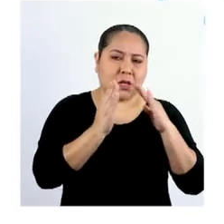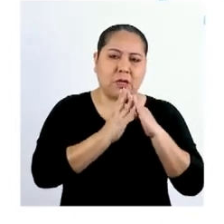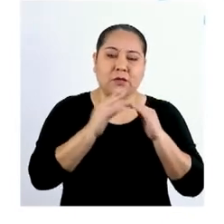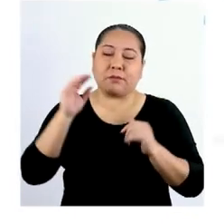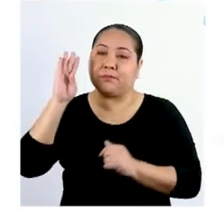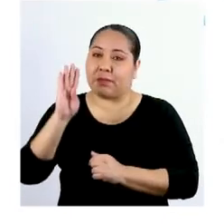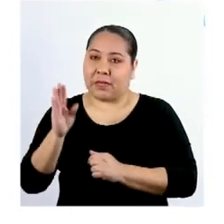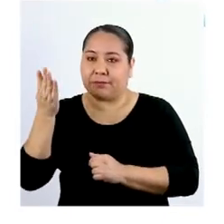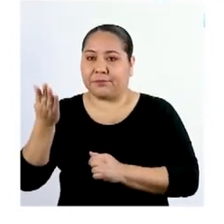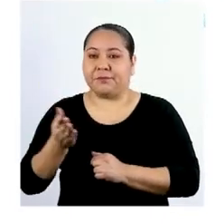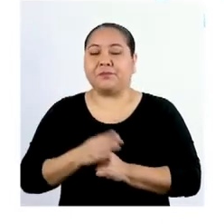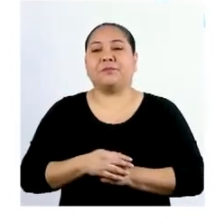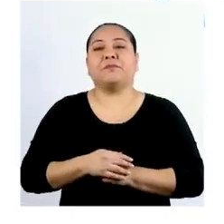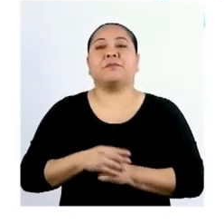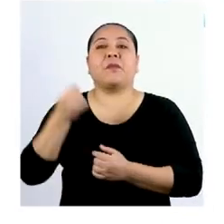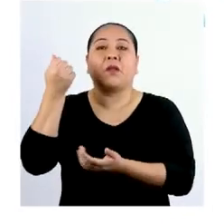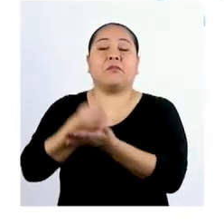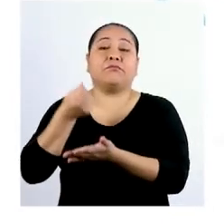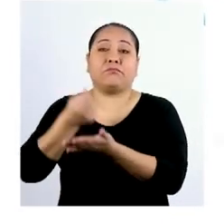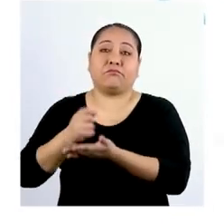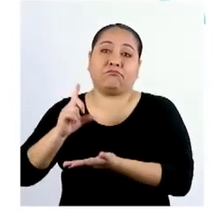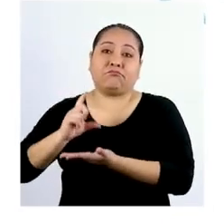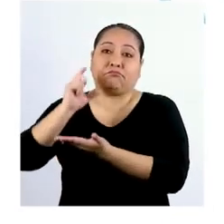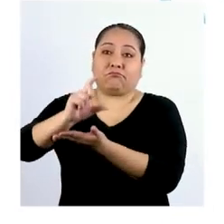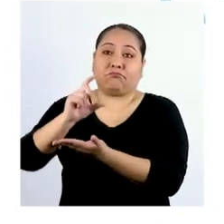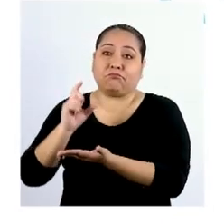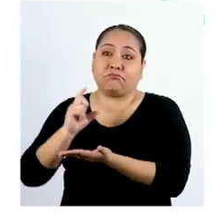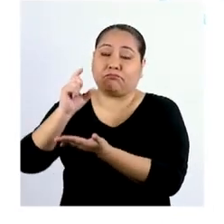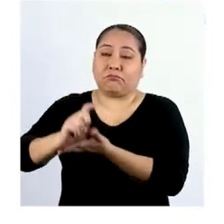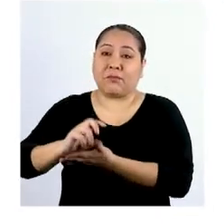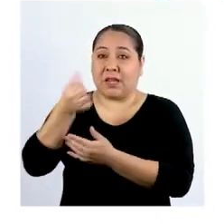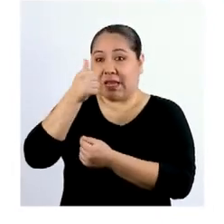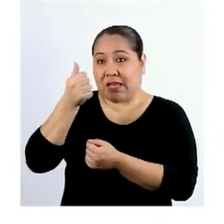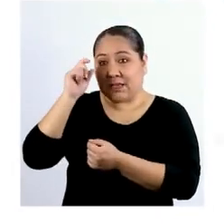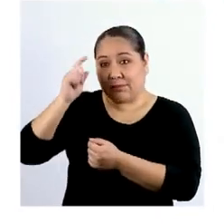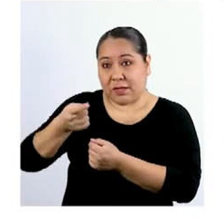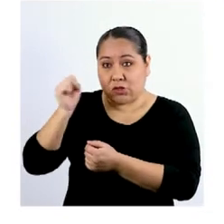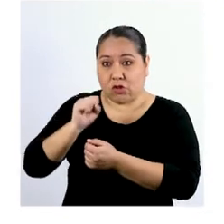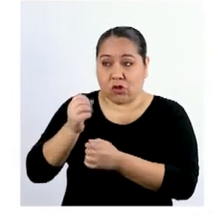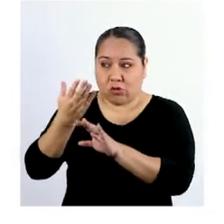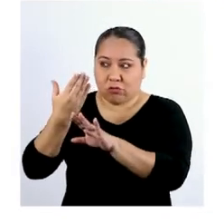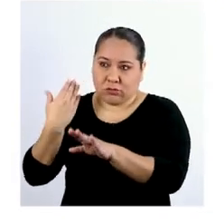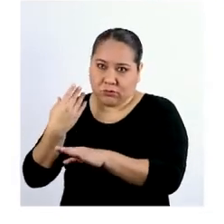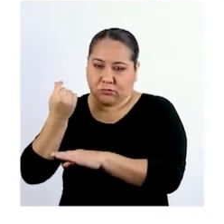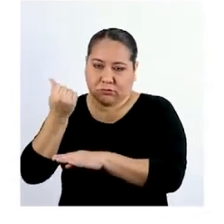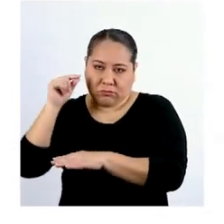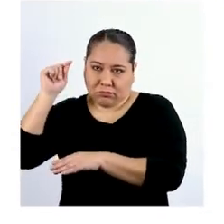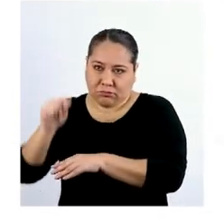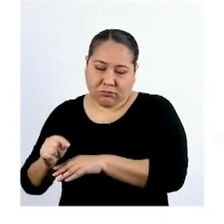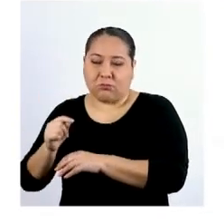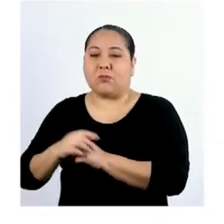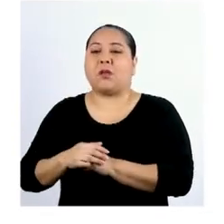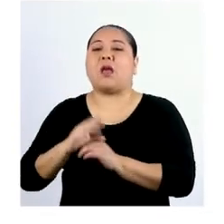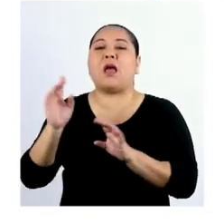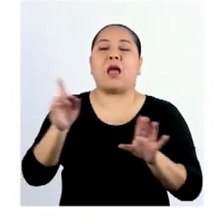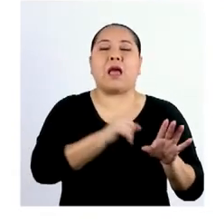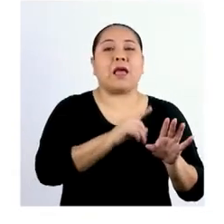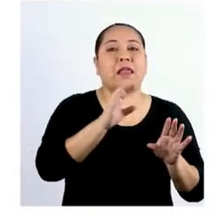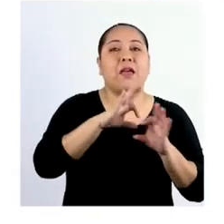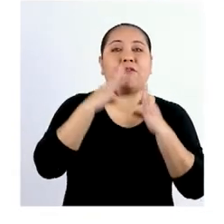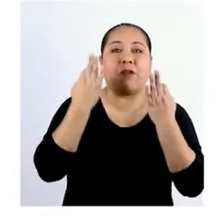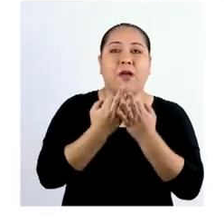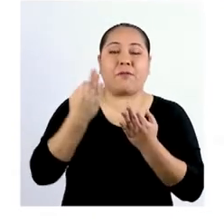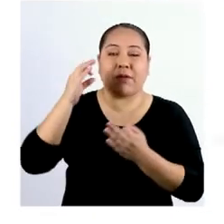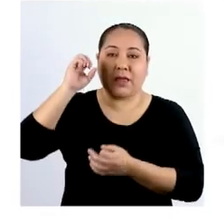Y la opción B genera más beneficios que los 10.000 soles que tiene su costo. En el caso de la